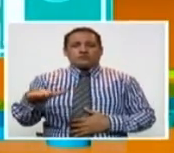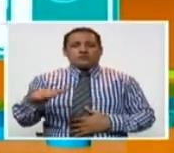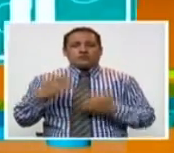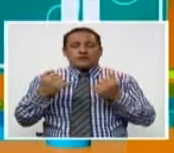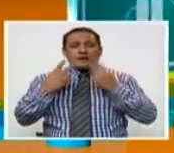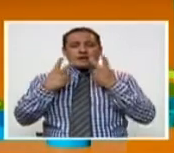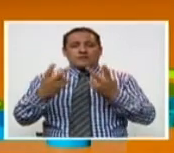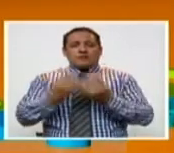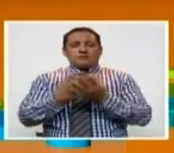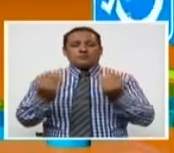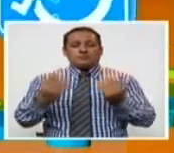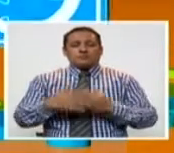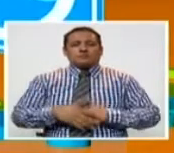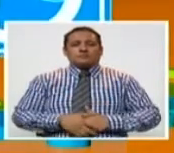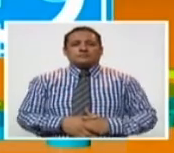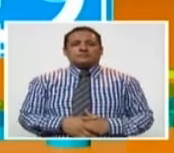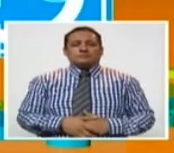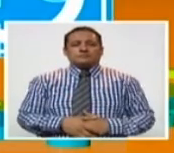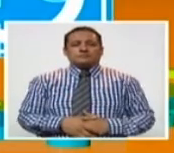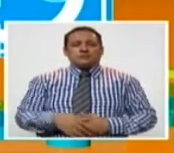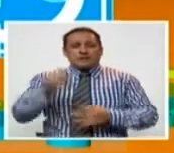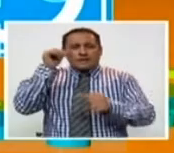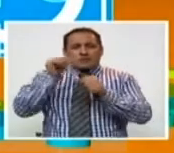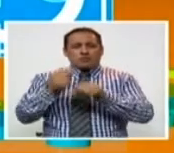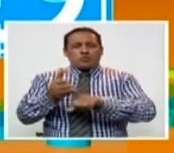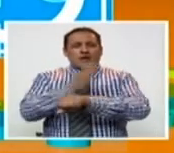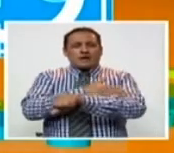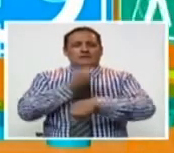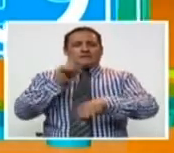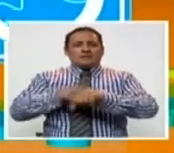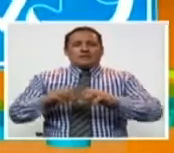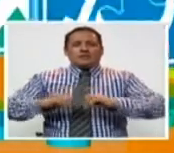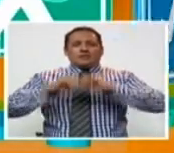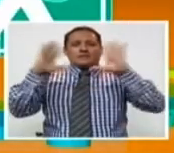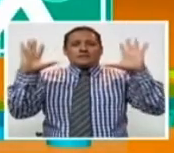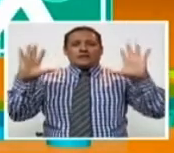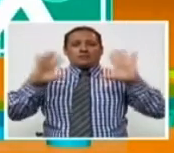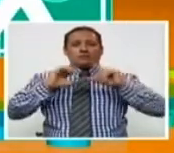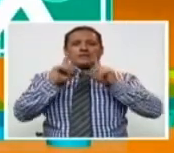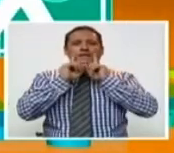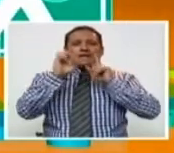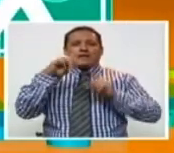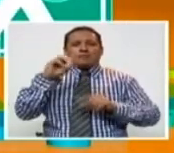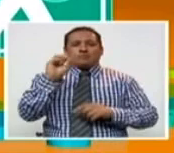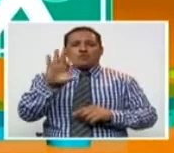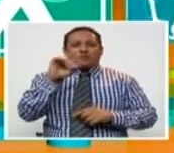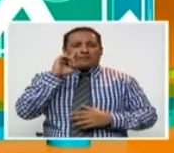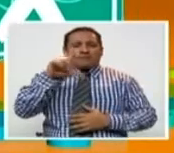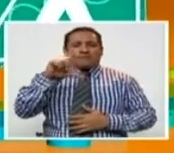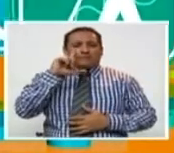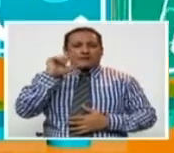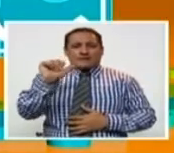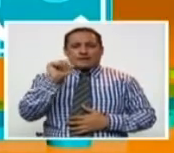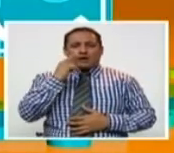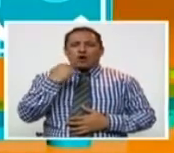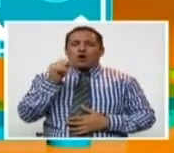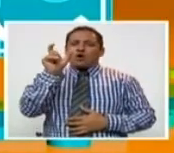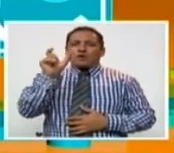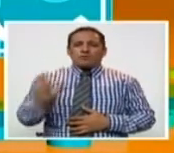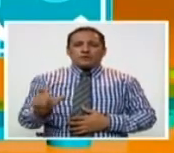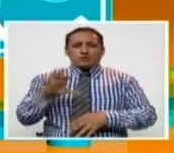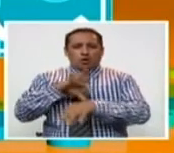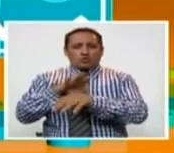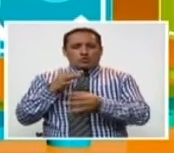Y me dedico a vender golosinas. Conmemorando una fecha más del Día Mundial de la Hemophilia, conversaremos con el doctor Antonio